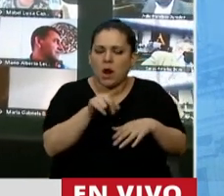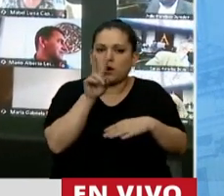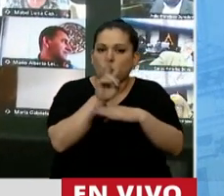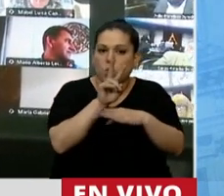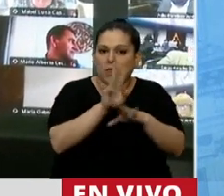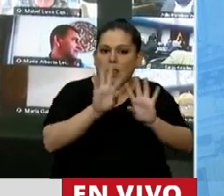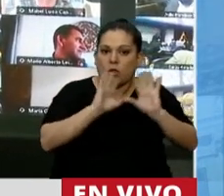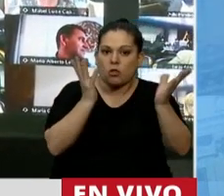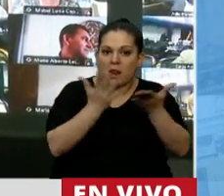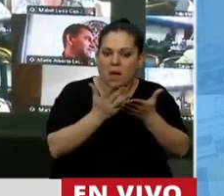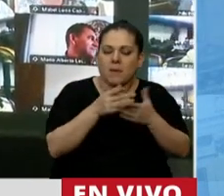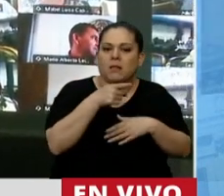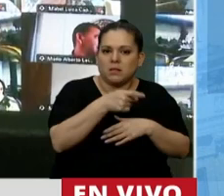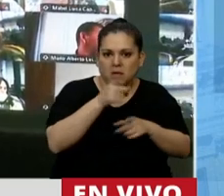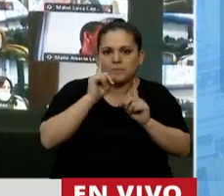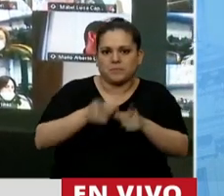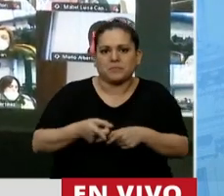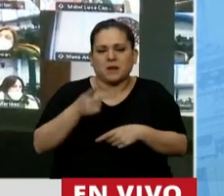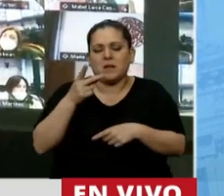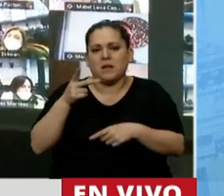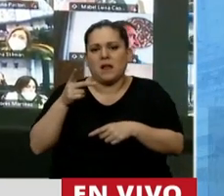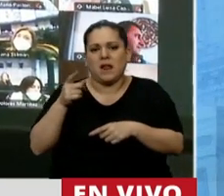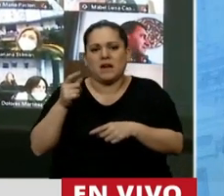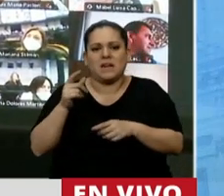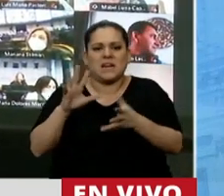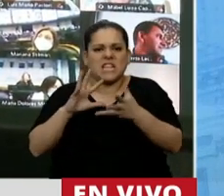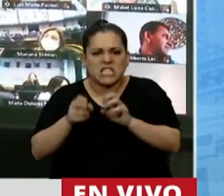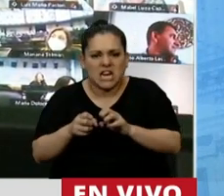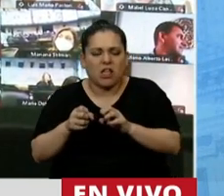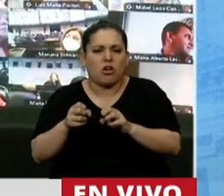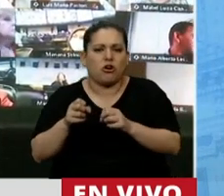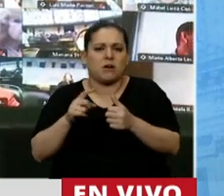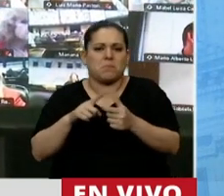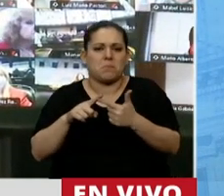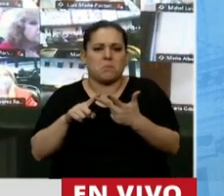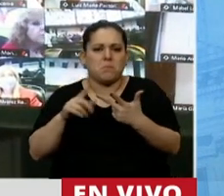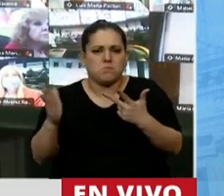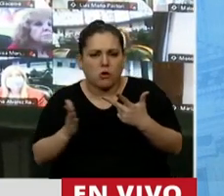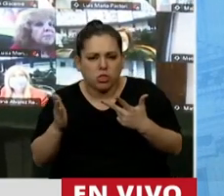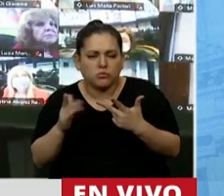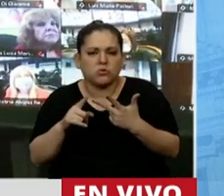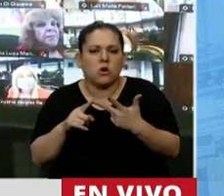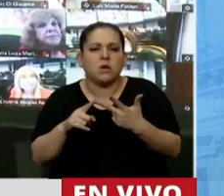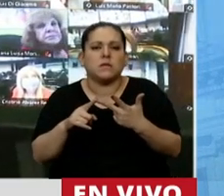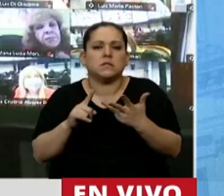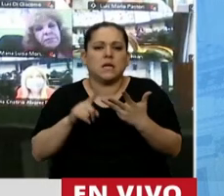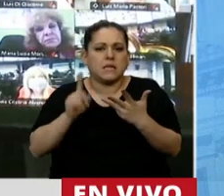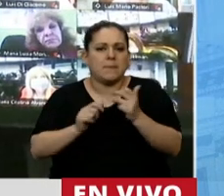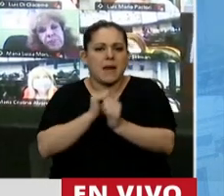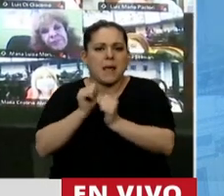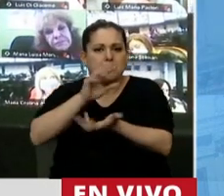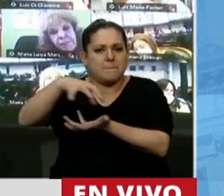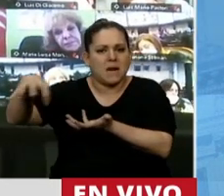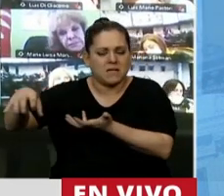cuidado del ambiente con un registro de recicladores y de productores y de empresas